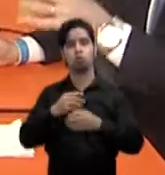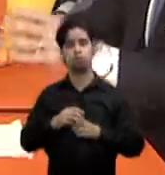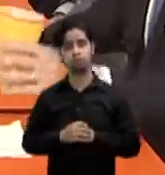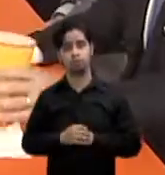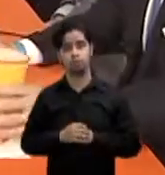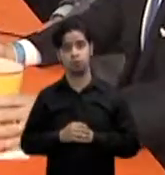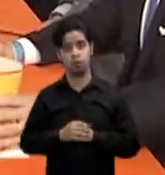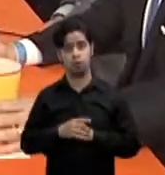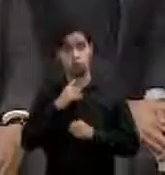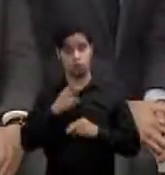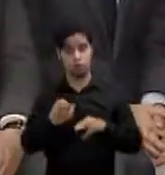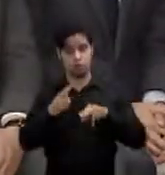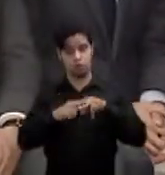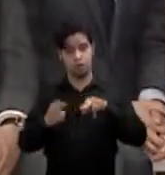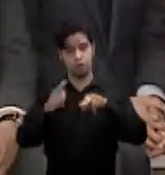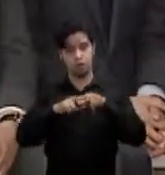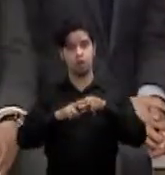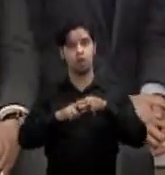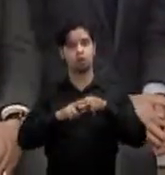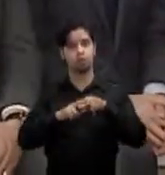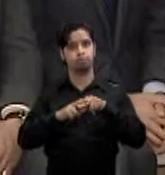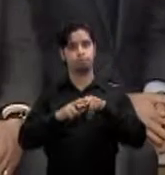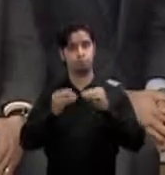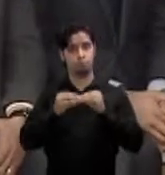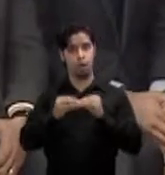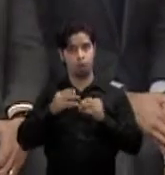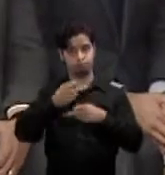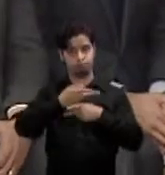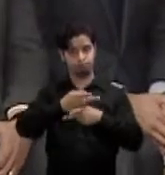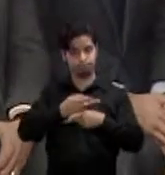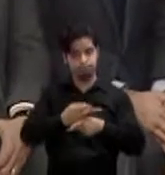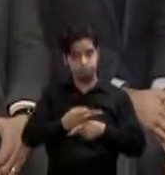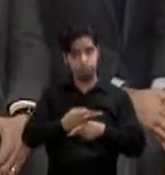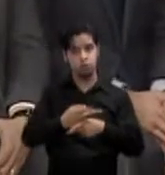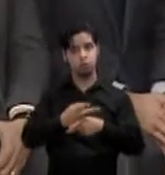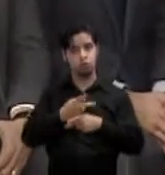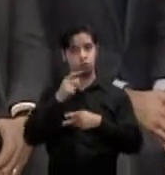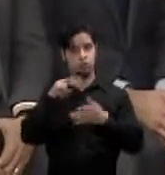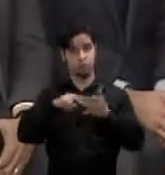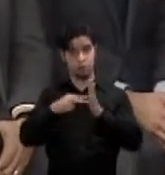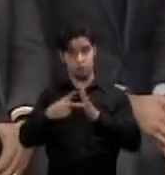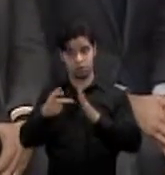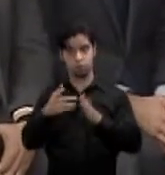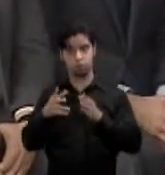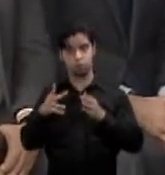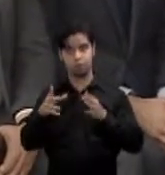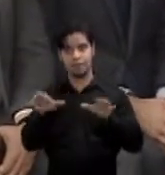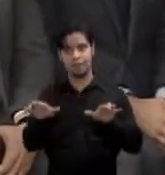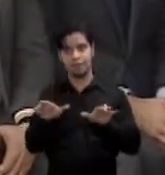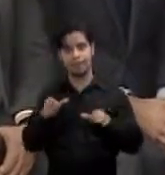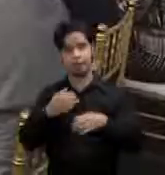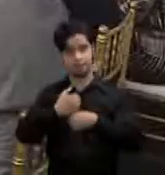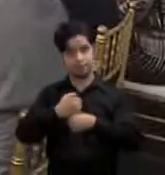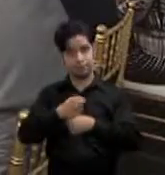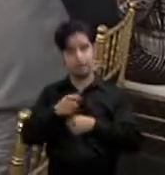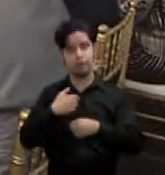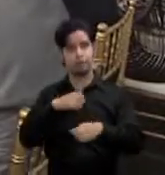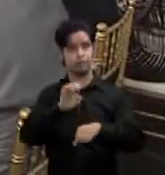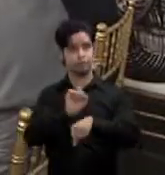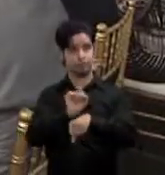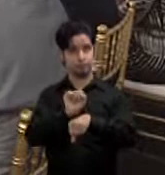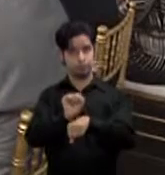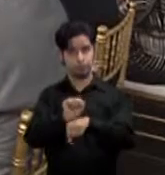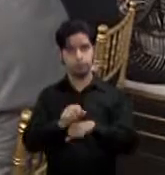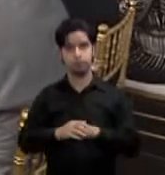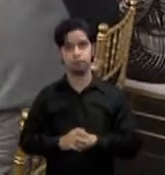de producción puerto rico lo cual crea empleo y añade inyección económica a nuestra economía muchas gracias francisco chévere por esta información